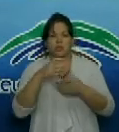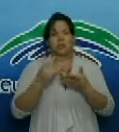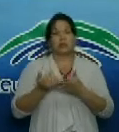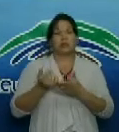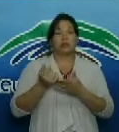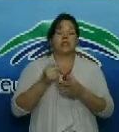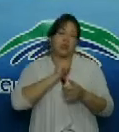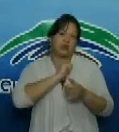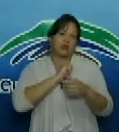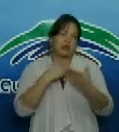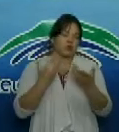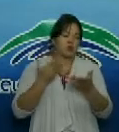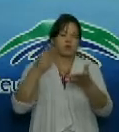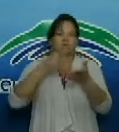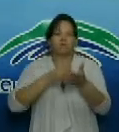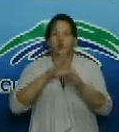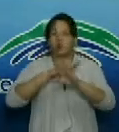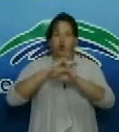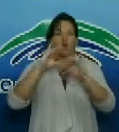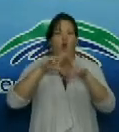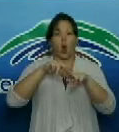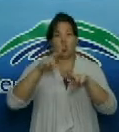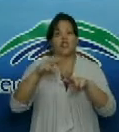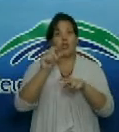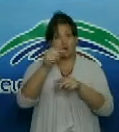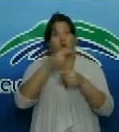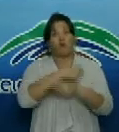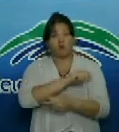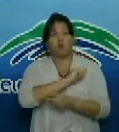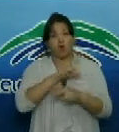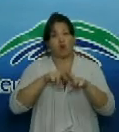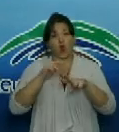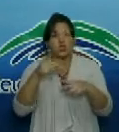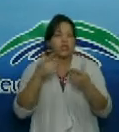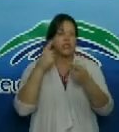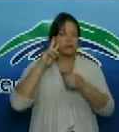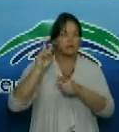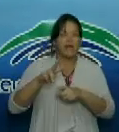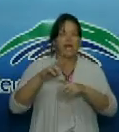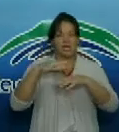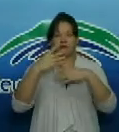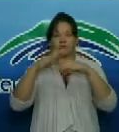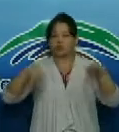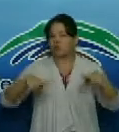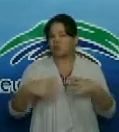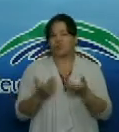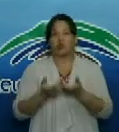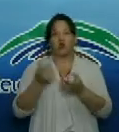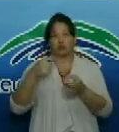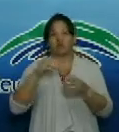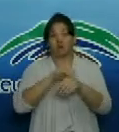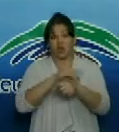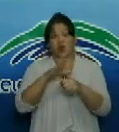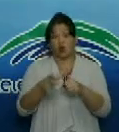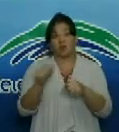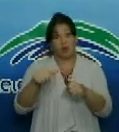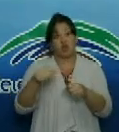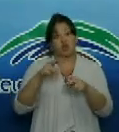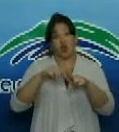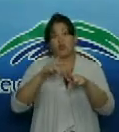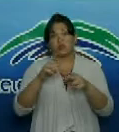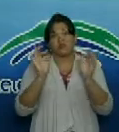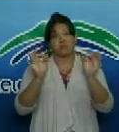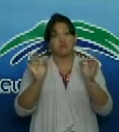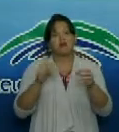pretende llegar a todos los holguineros para que conozcan todo lo que está sucediendo frente a la COVID-19 aquí en la provincia de Holguín y que se